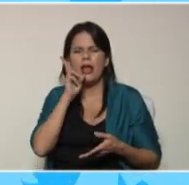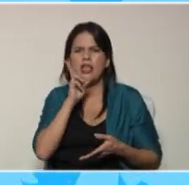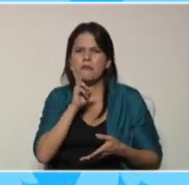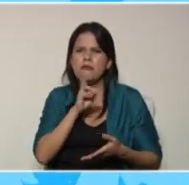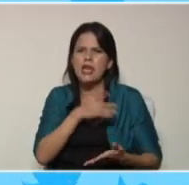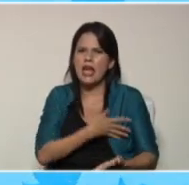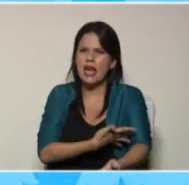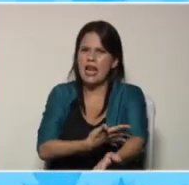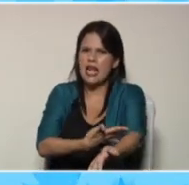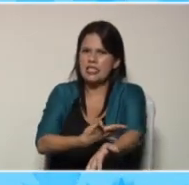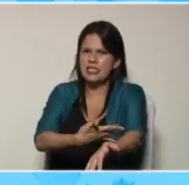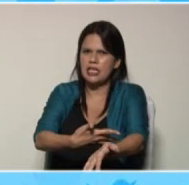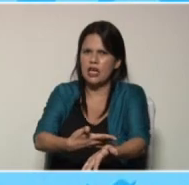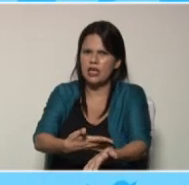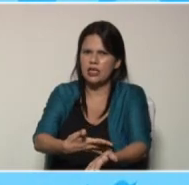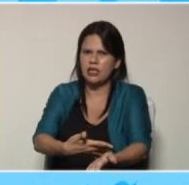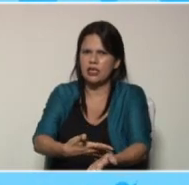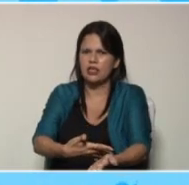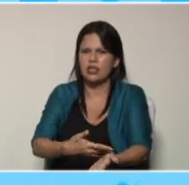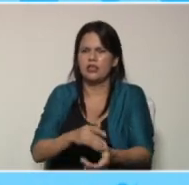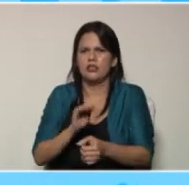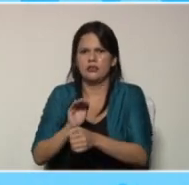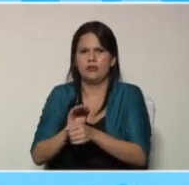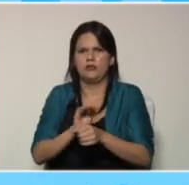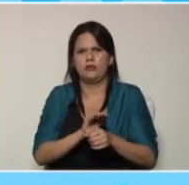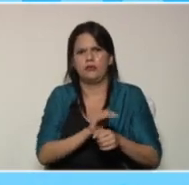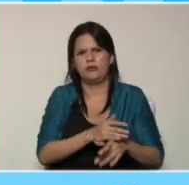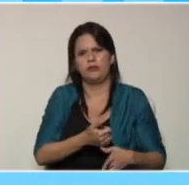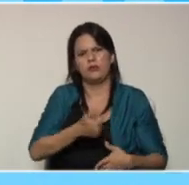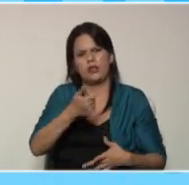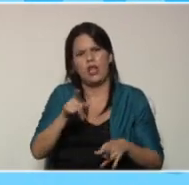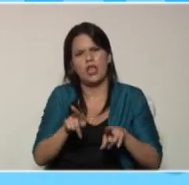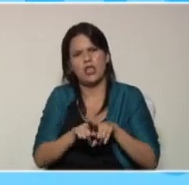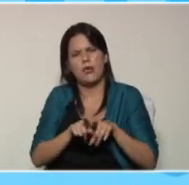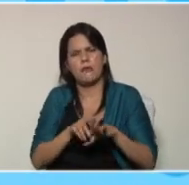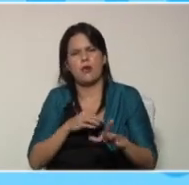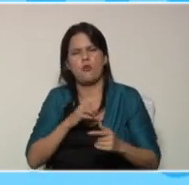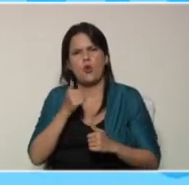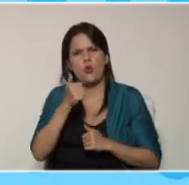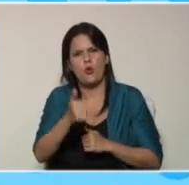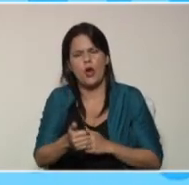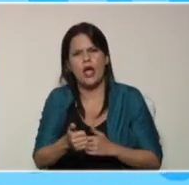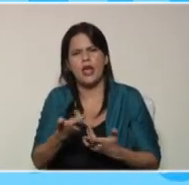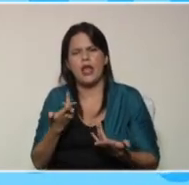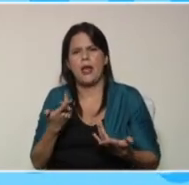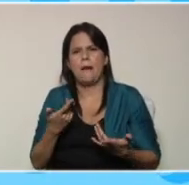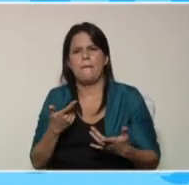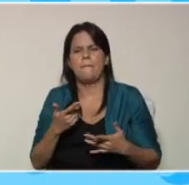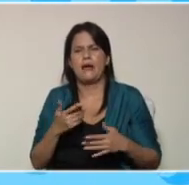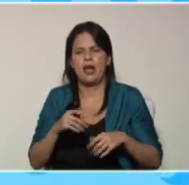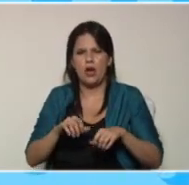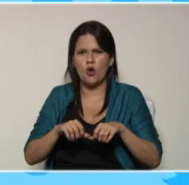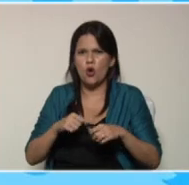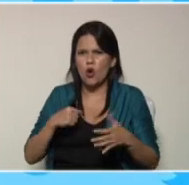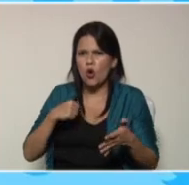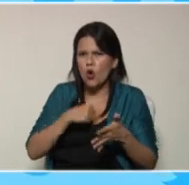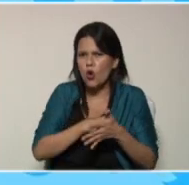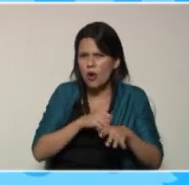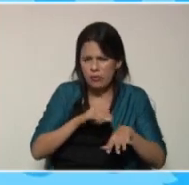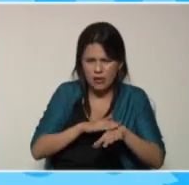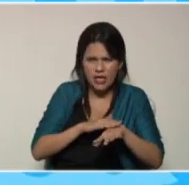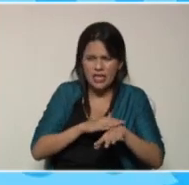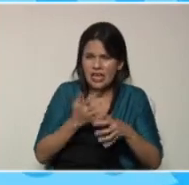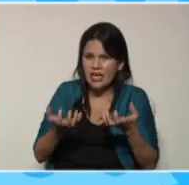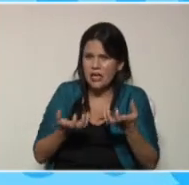que controlar la cantidad que te vas a tomar también es muy buena para las raspaduras para las quemaduras